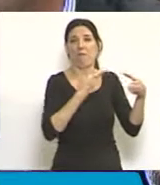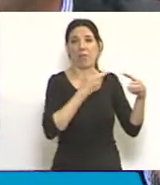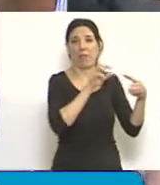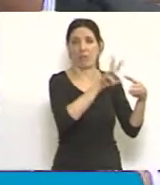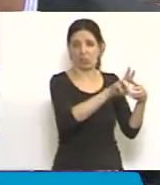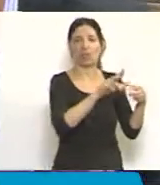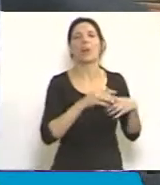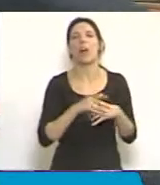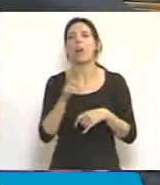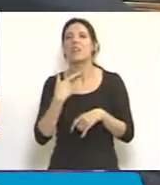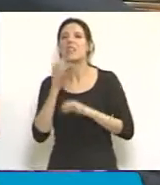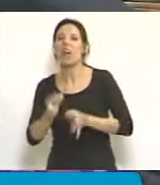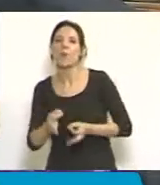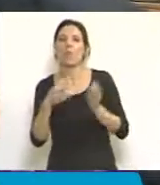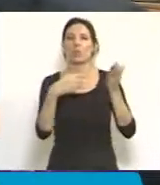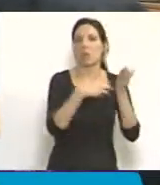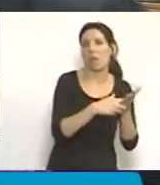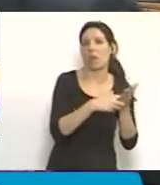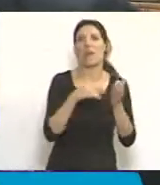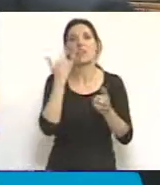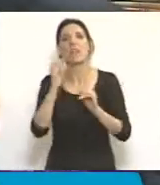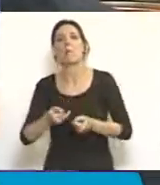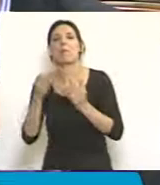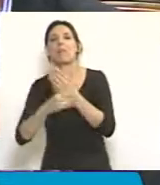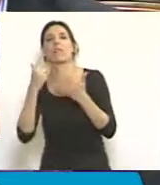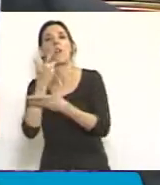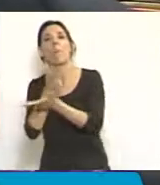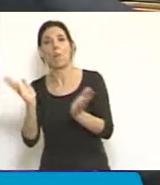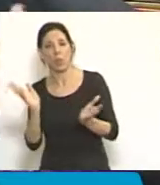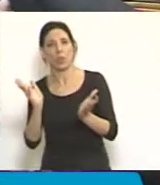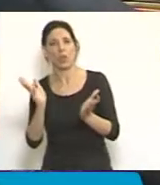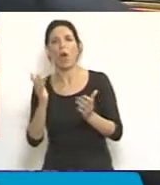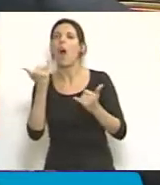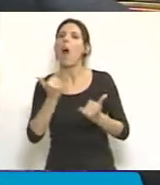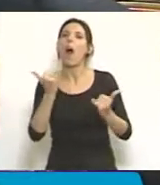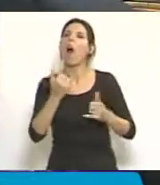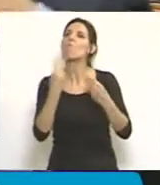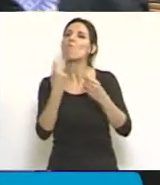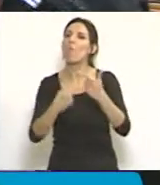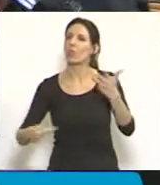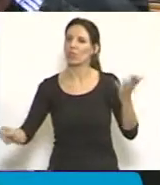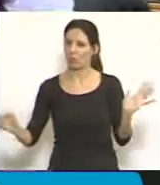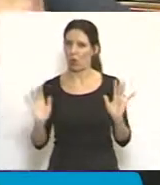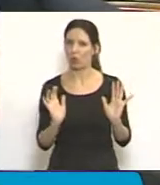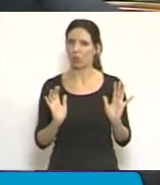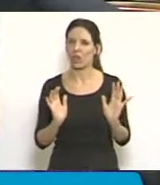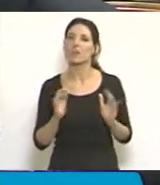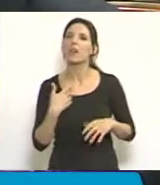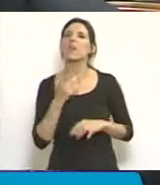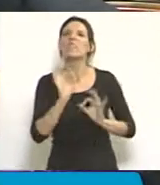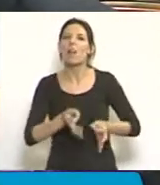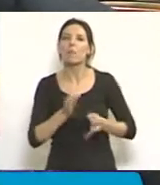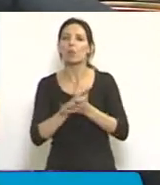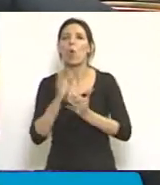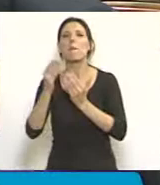el Procurador y donde también está el Ministerio Público Extrapoder. Hay muchas cuestiones que a nuestro entender forman parte de lo que debiera ser